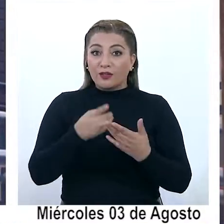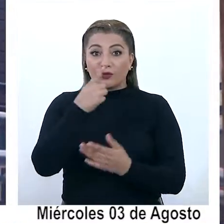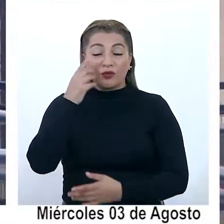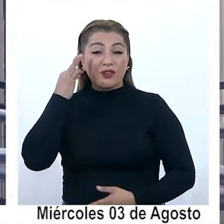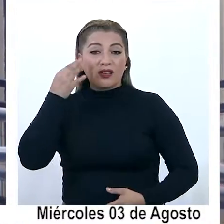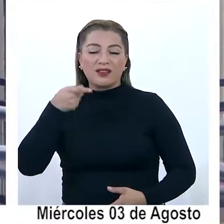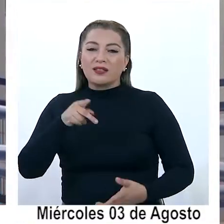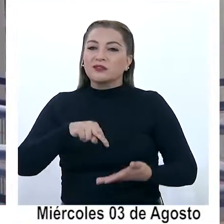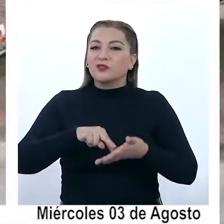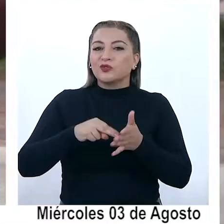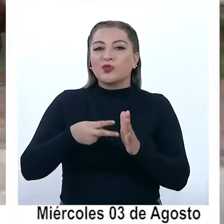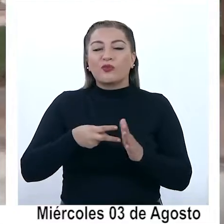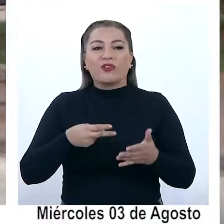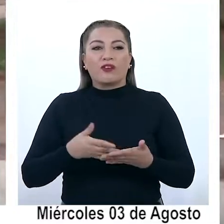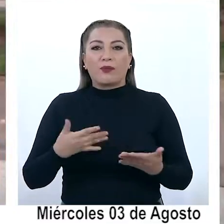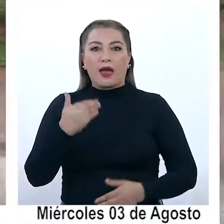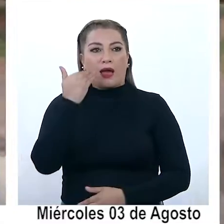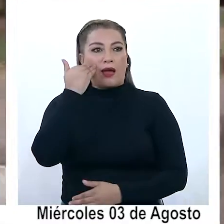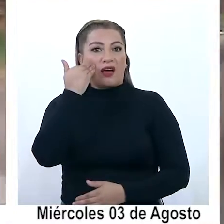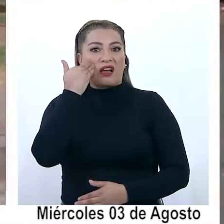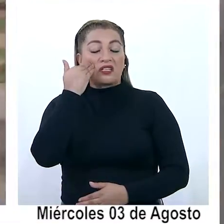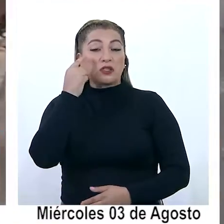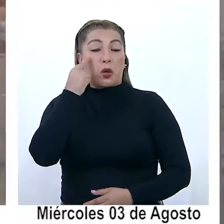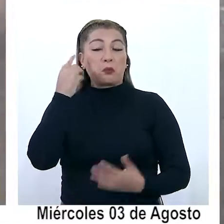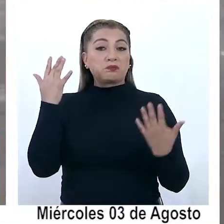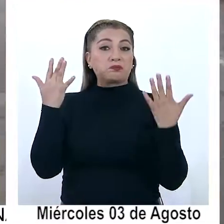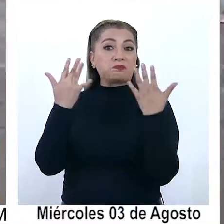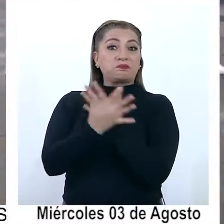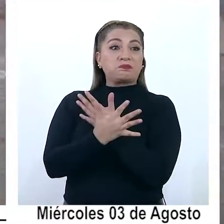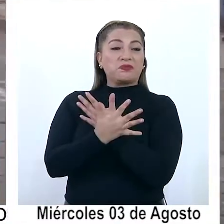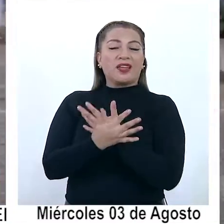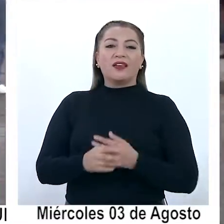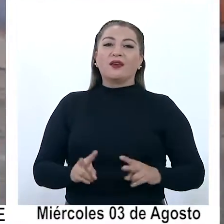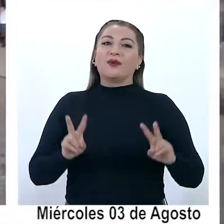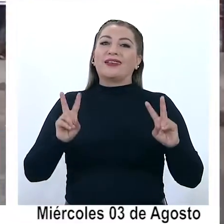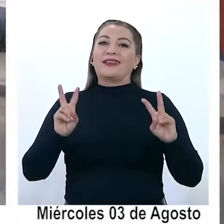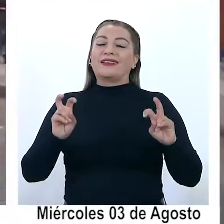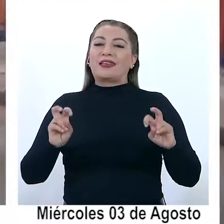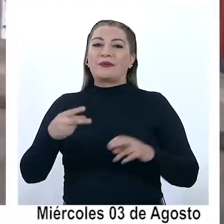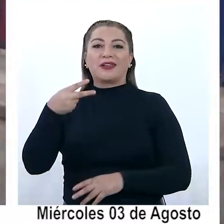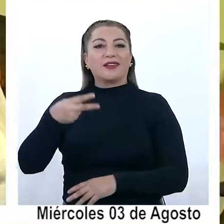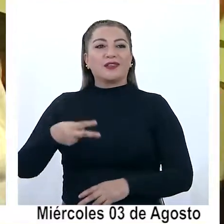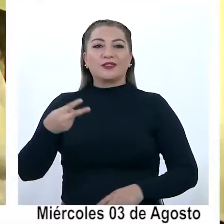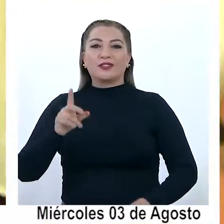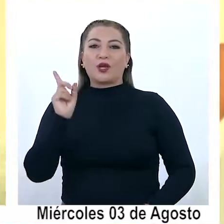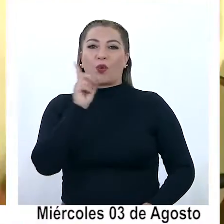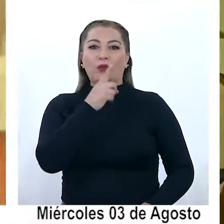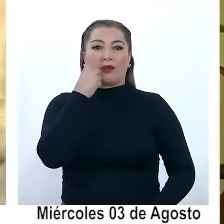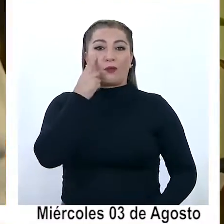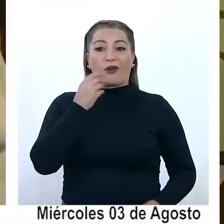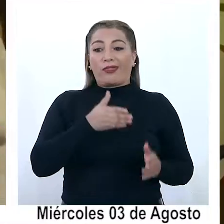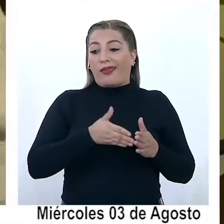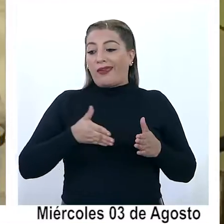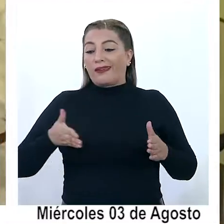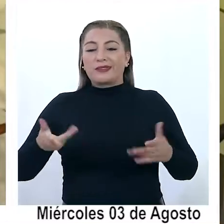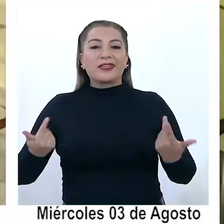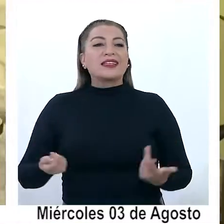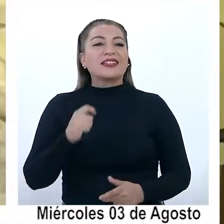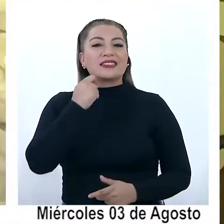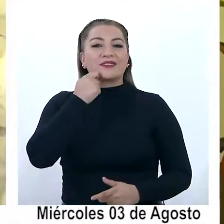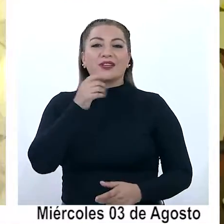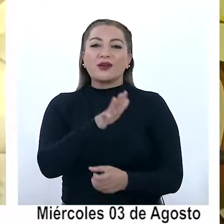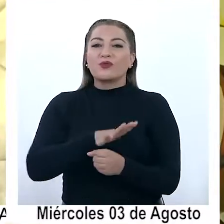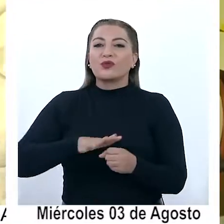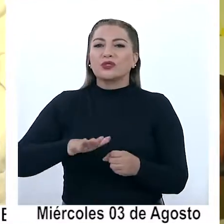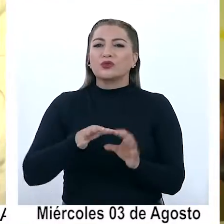es un problema que ha pasado casi inadvertido frente al tráfago noticioso de los últimos días. Se trata de